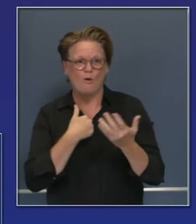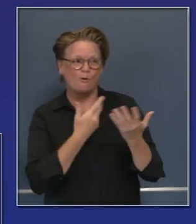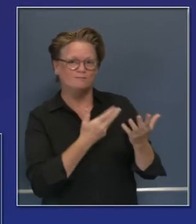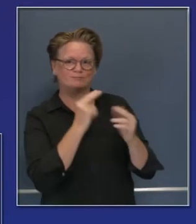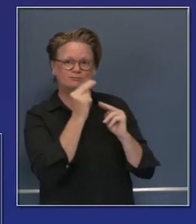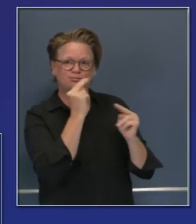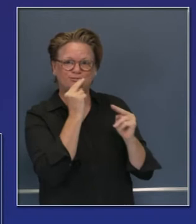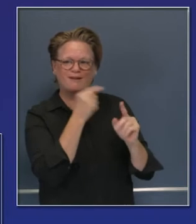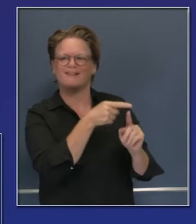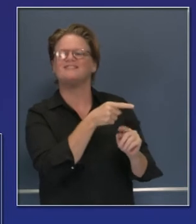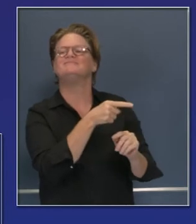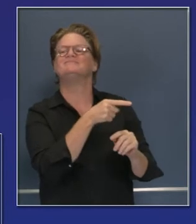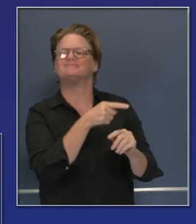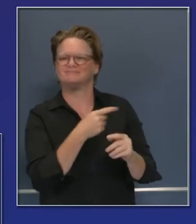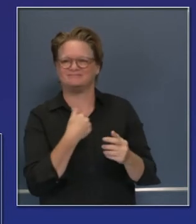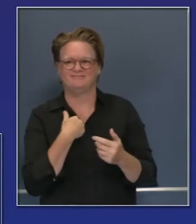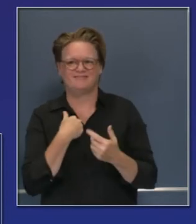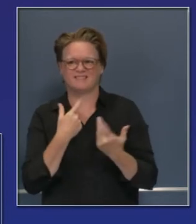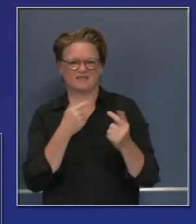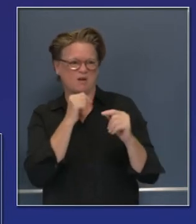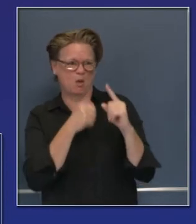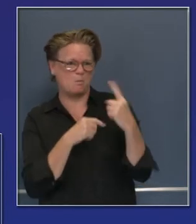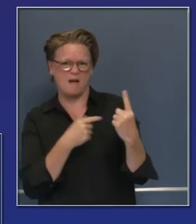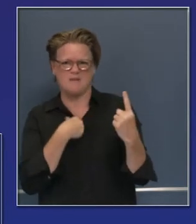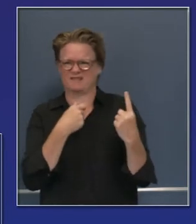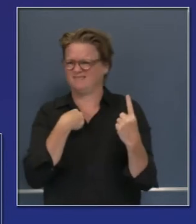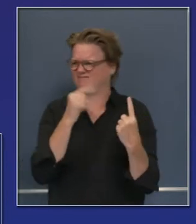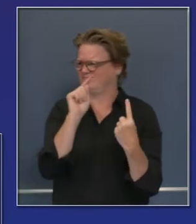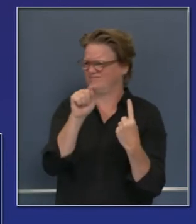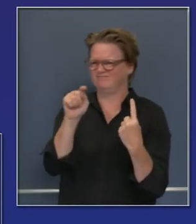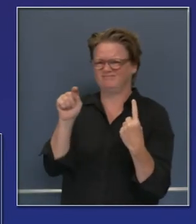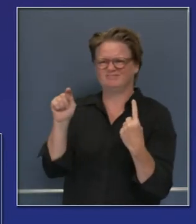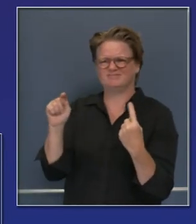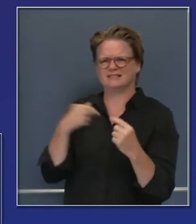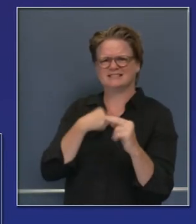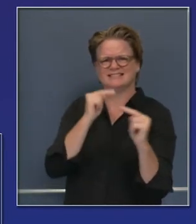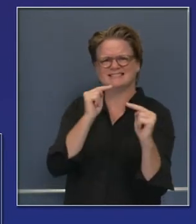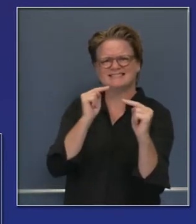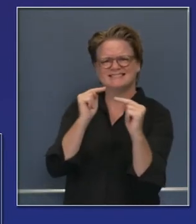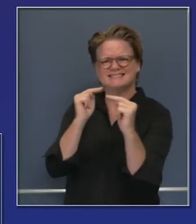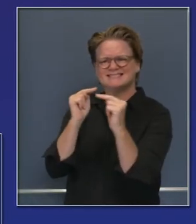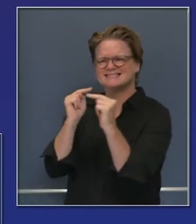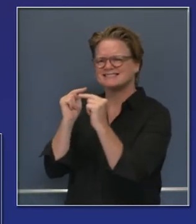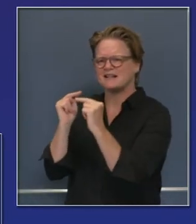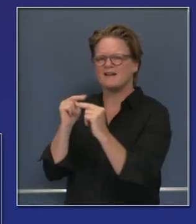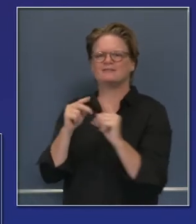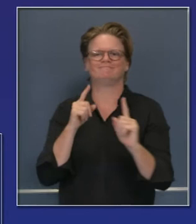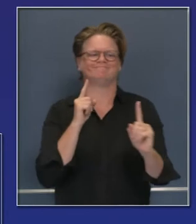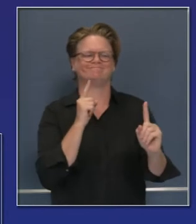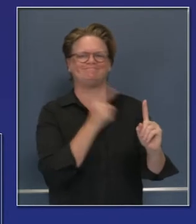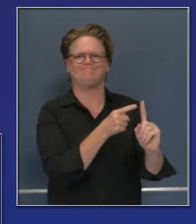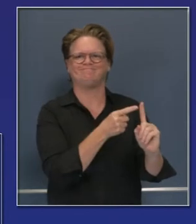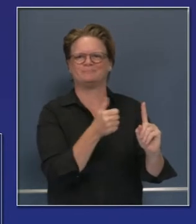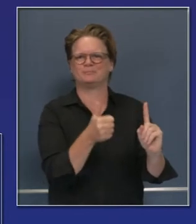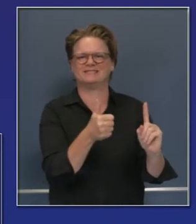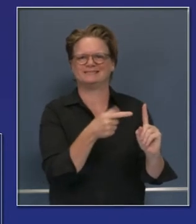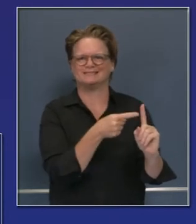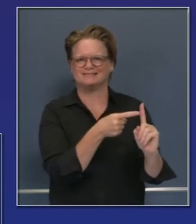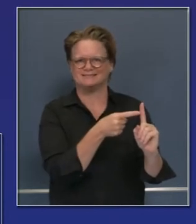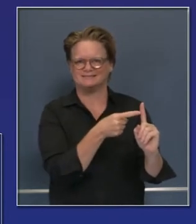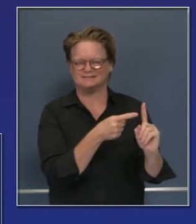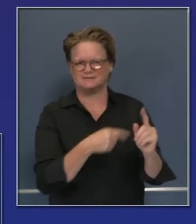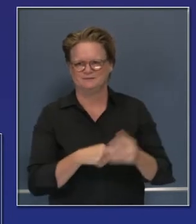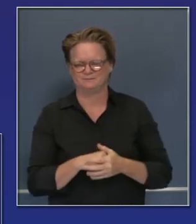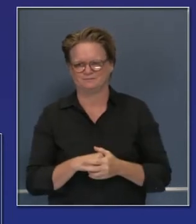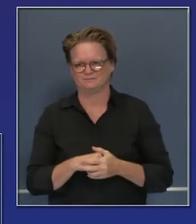tuvimos conversaciones con muchos proveedores diferentes pero negociamos el mejor precio el mejor costo aquí y nuestro estatus